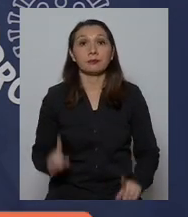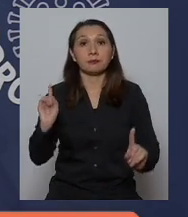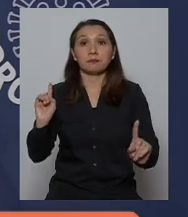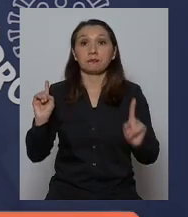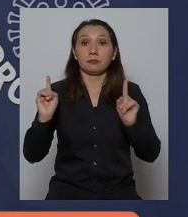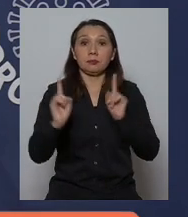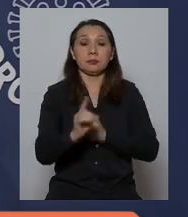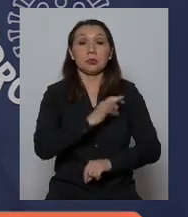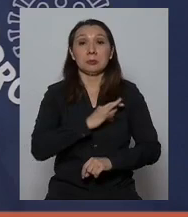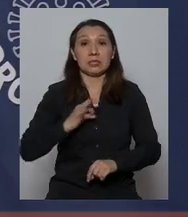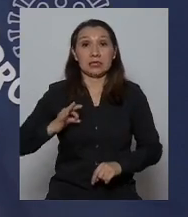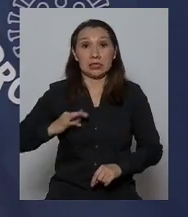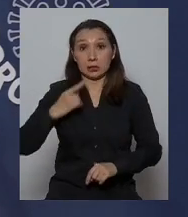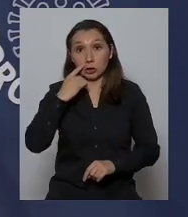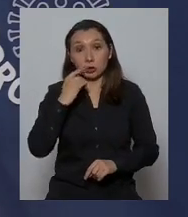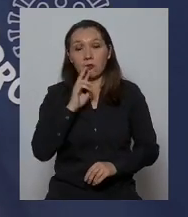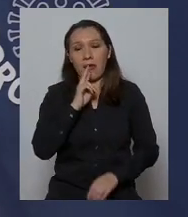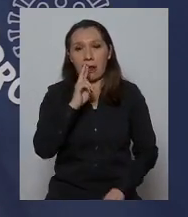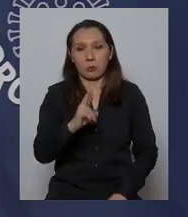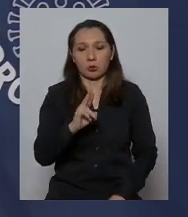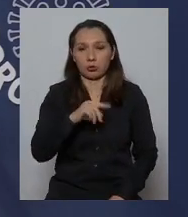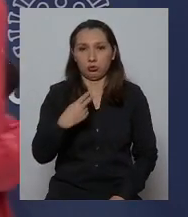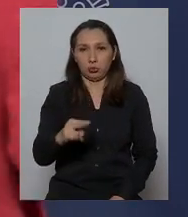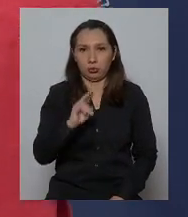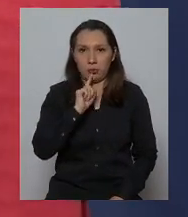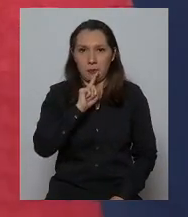ustedes al ministro de salud para que dé respuesta a la pregunta